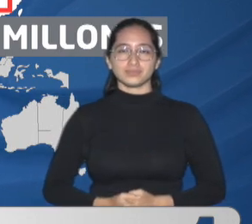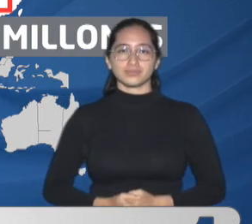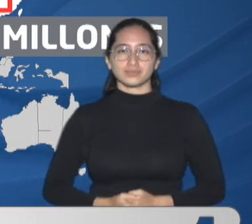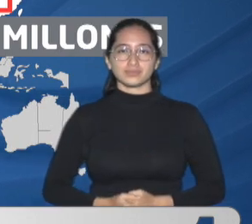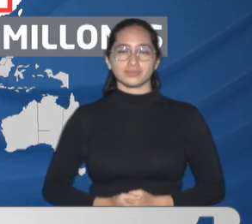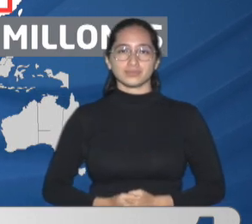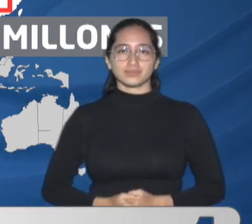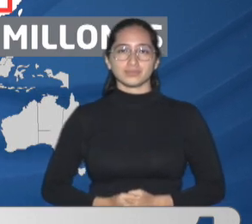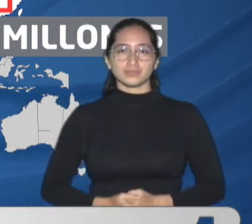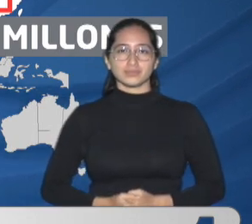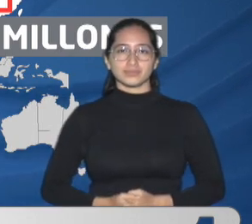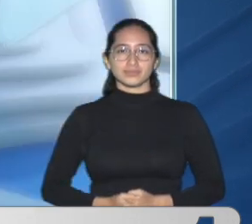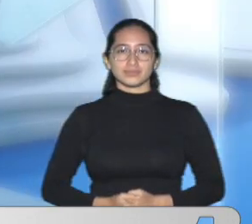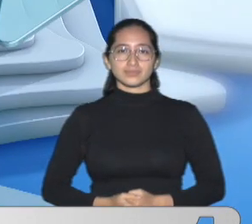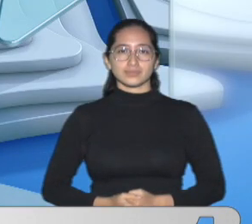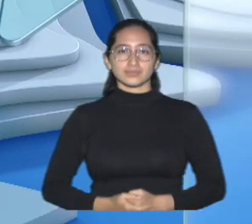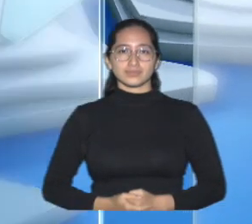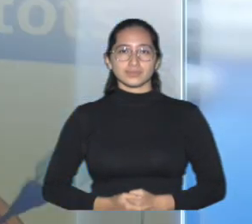Unido 10 millones